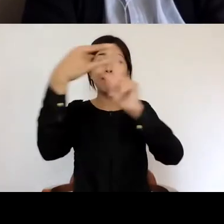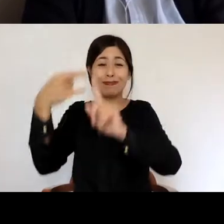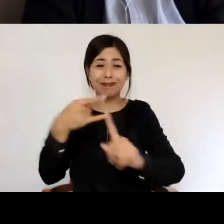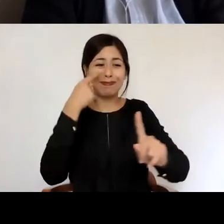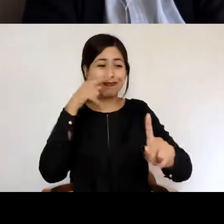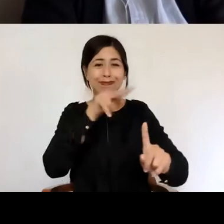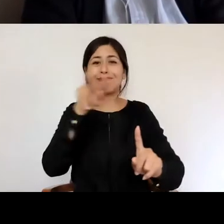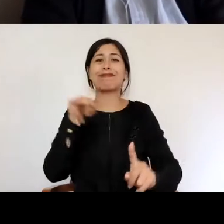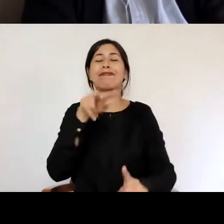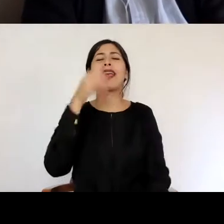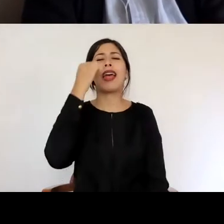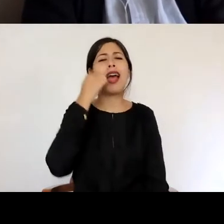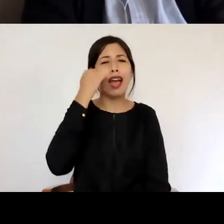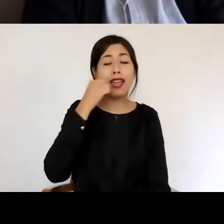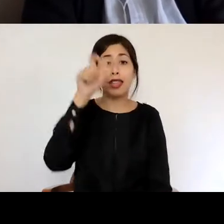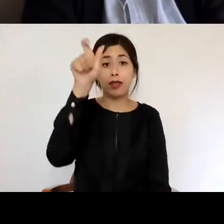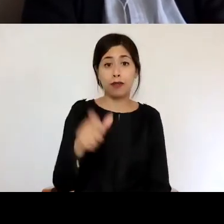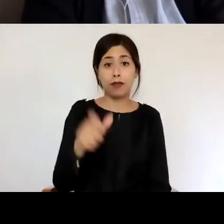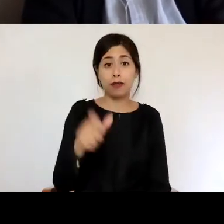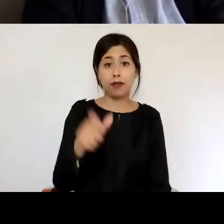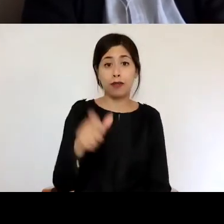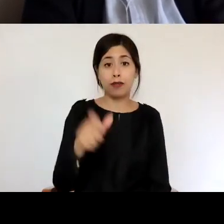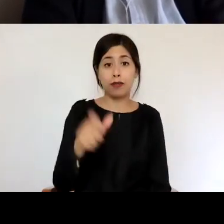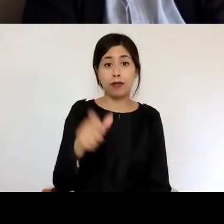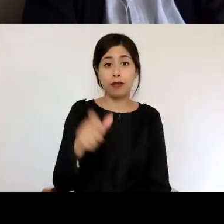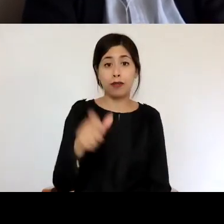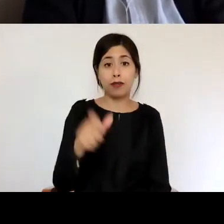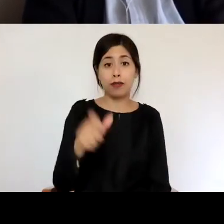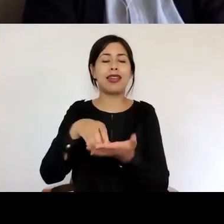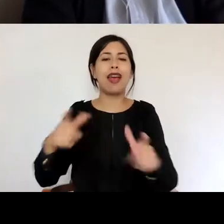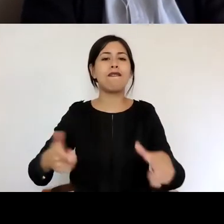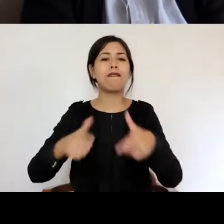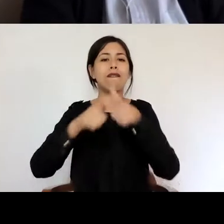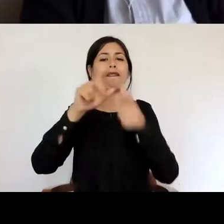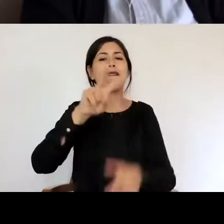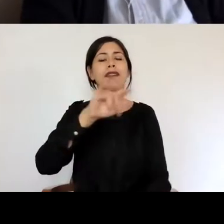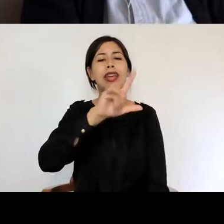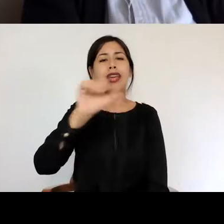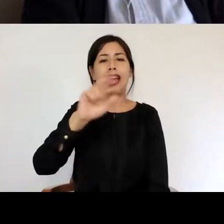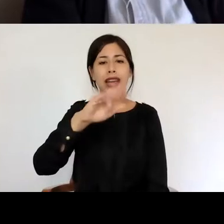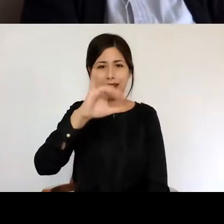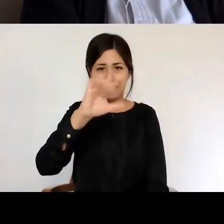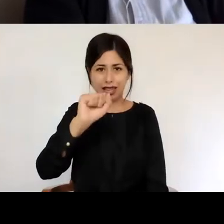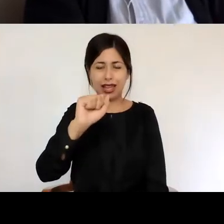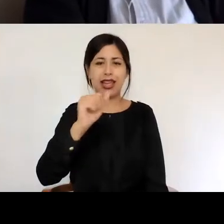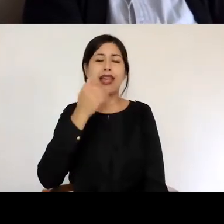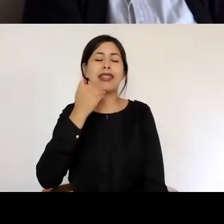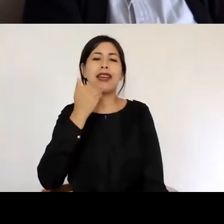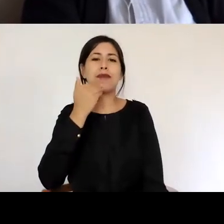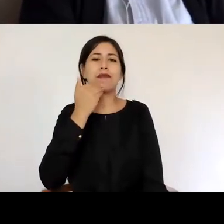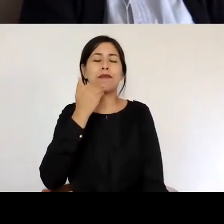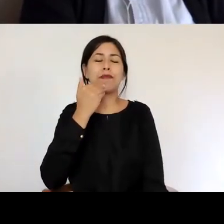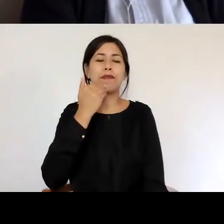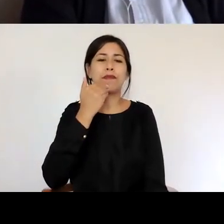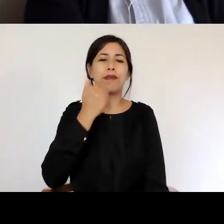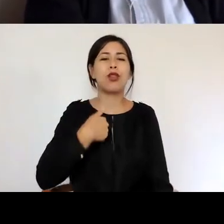al director de la sede Villarrica de nuestra universidad Gonzalo Valdivieso también esto me voy a aprovechar